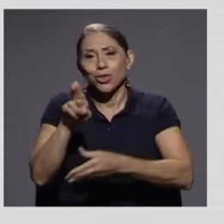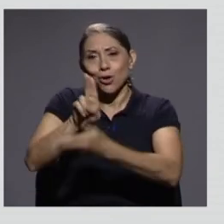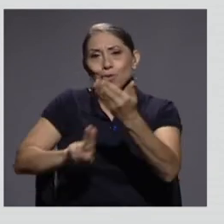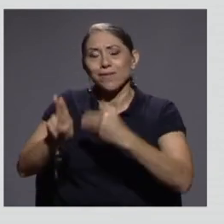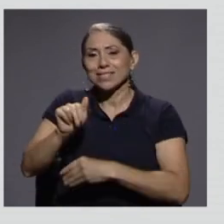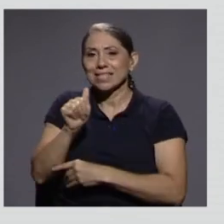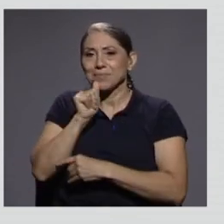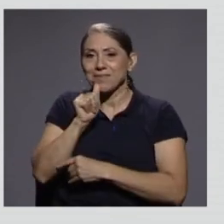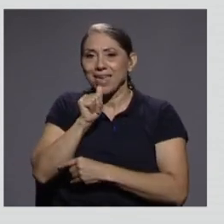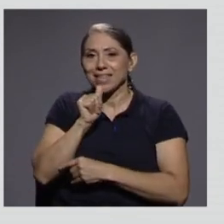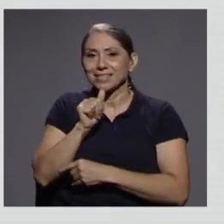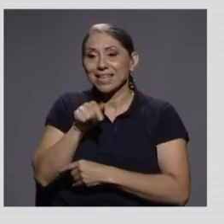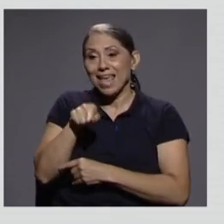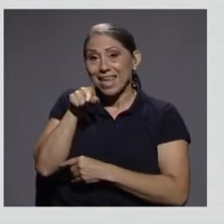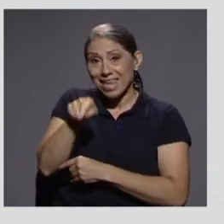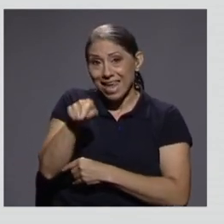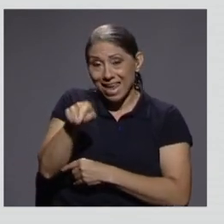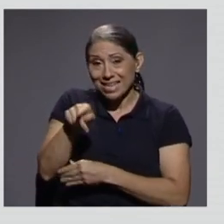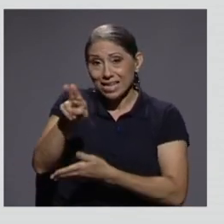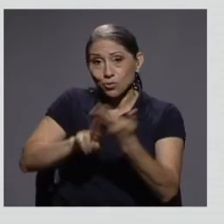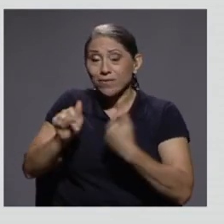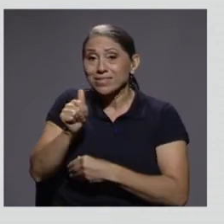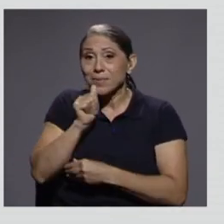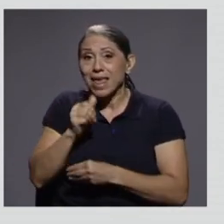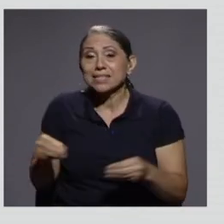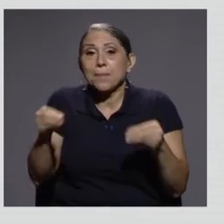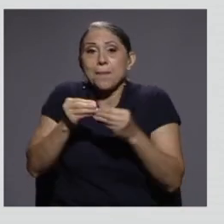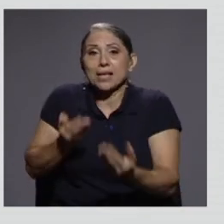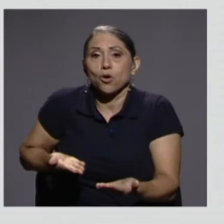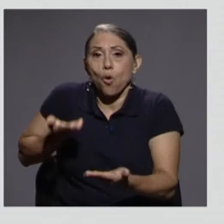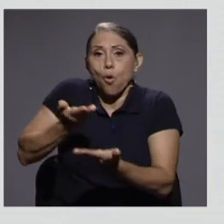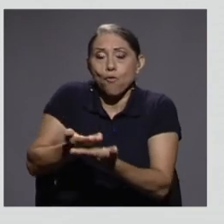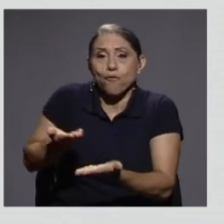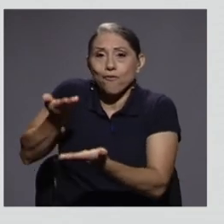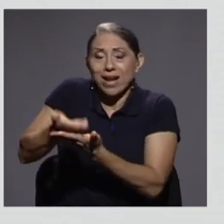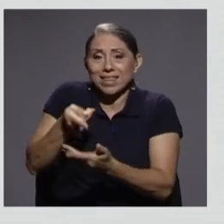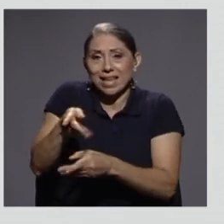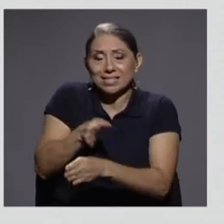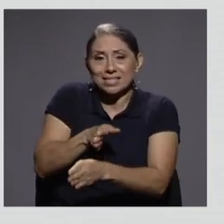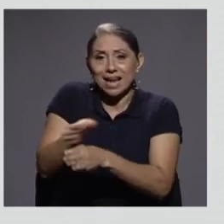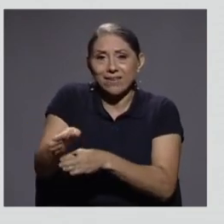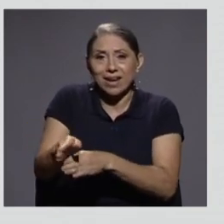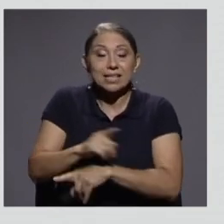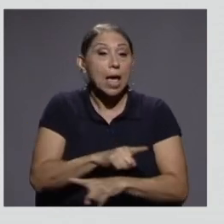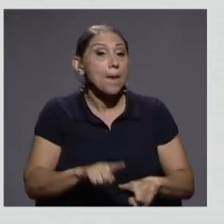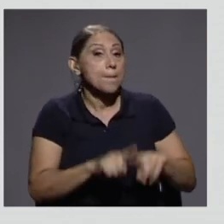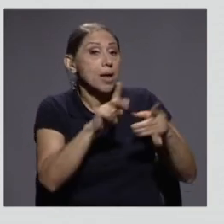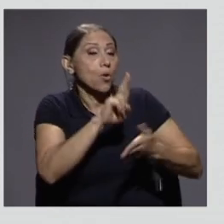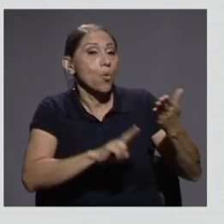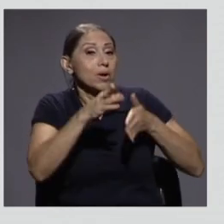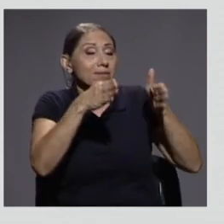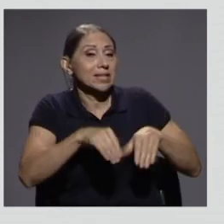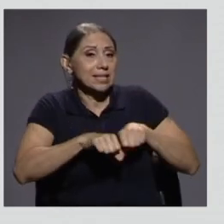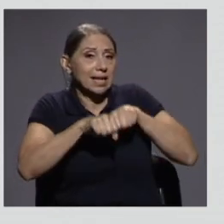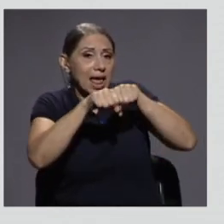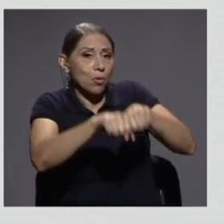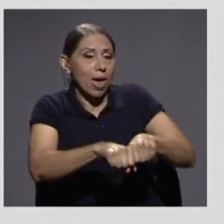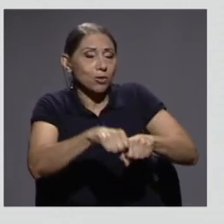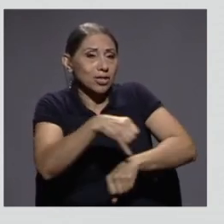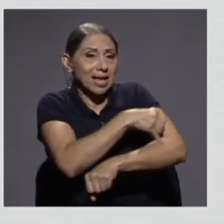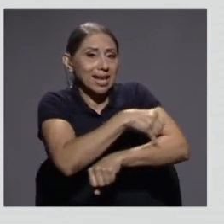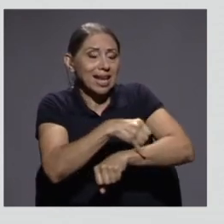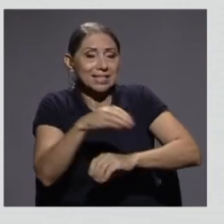carreras es más abundante. Mientras que los universitarios, graduados de ingeniería y de ciencias básicas, se